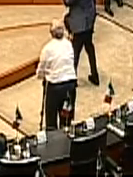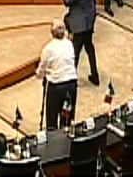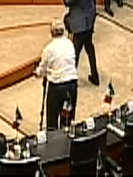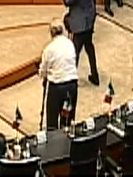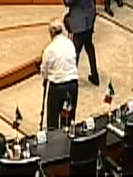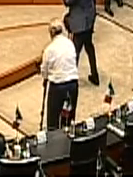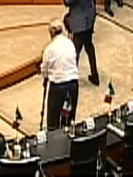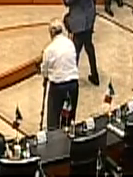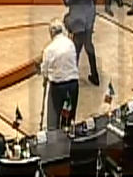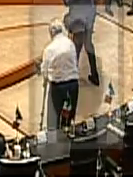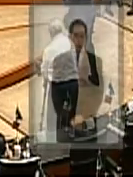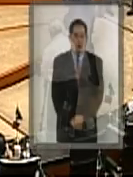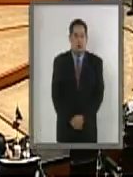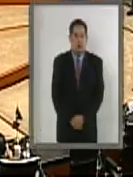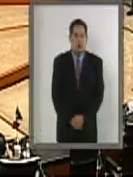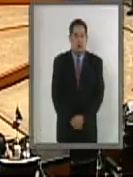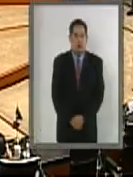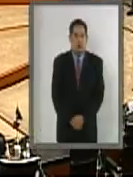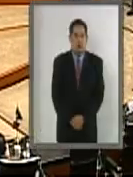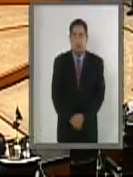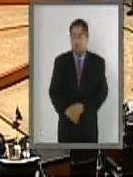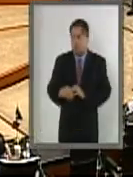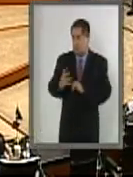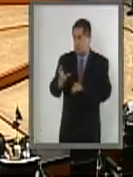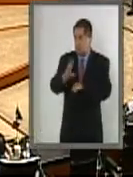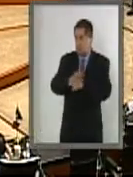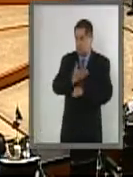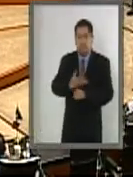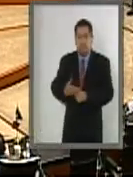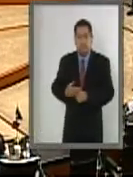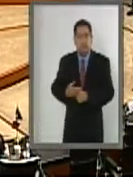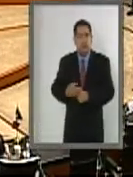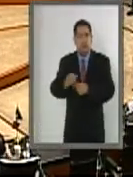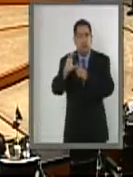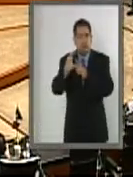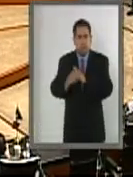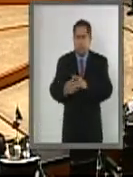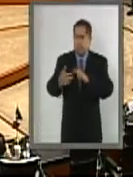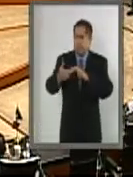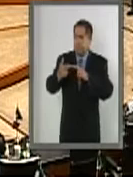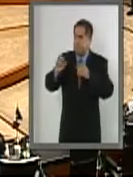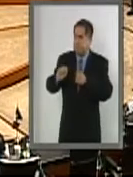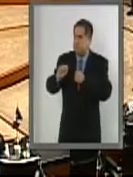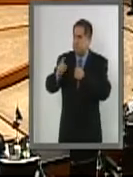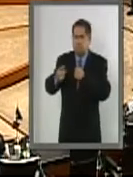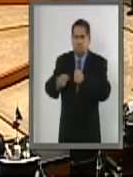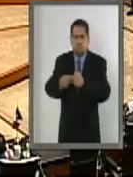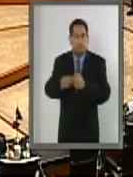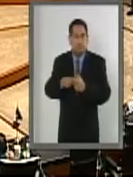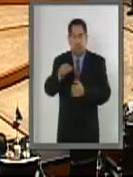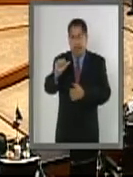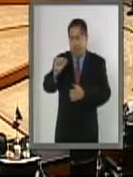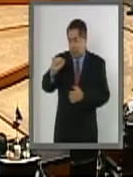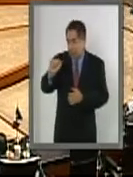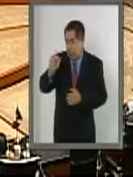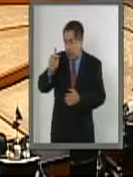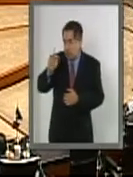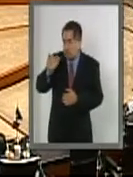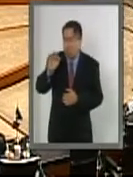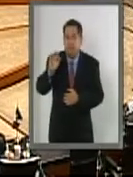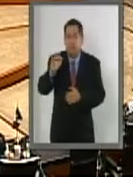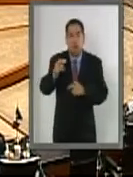Consumbenia, presidente. Presidente, las Comisiones Unidas de Relaciones Exteriores hacia Pacífico, de Relaciones